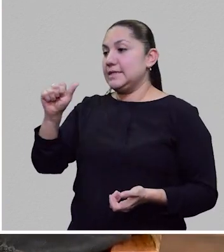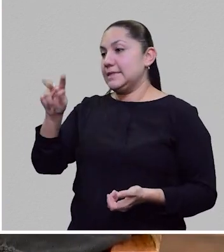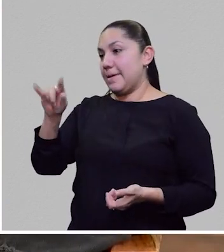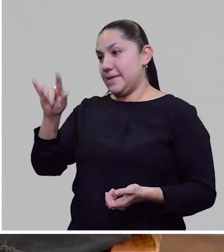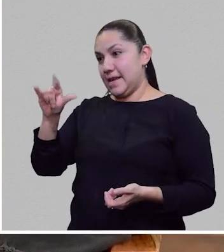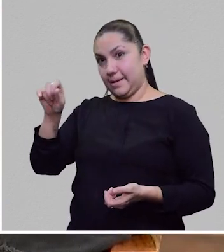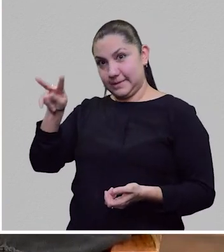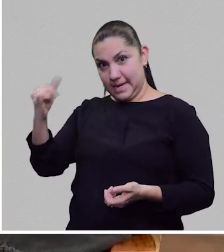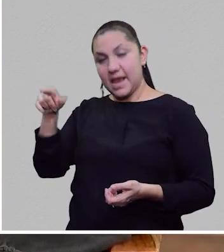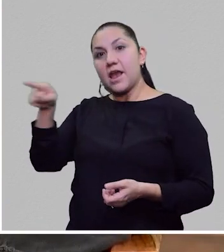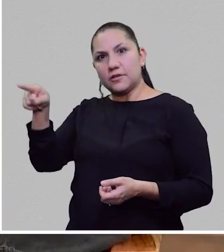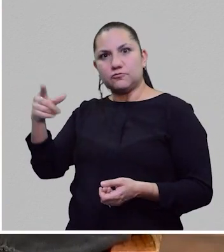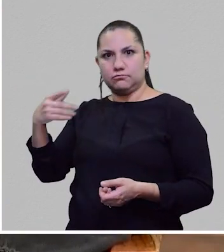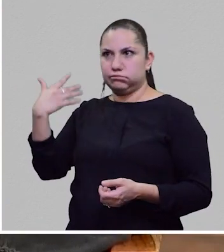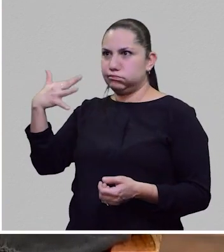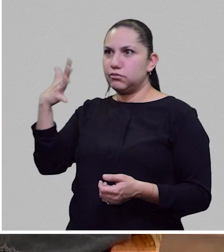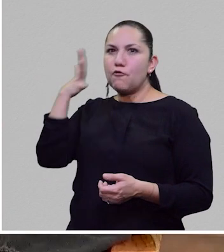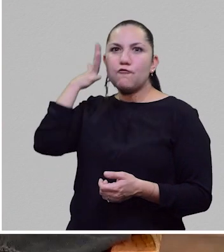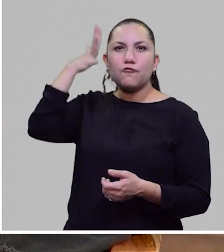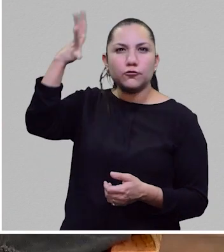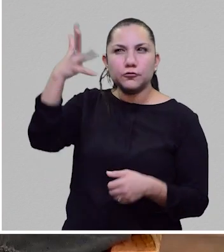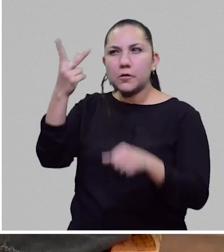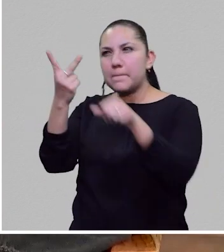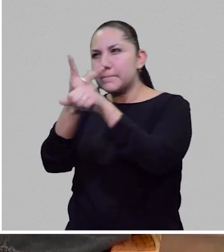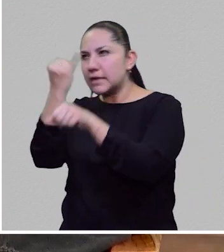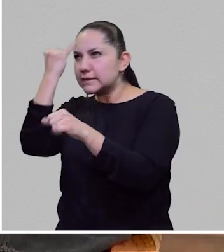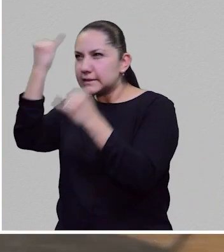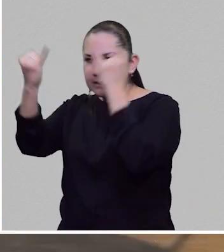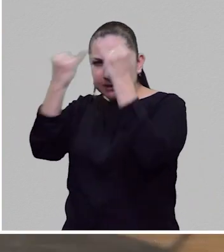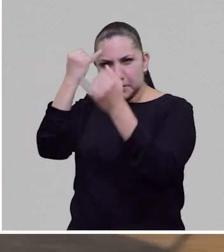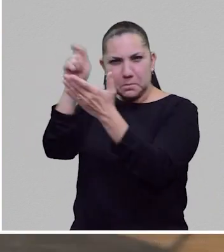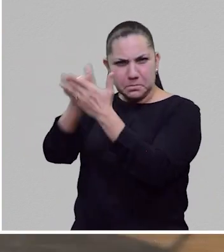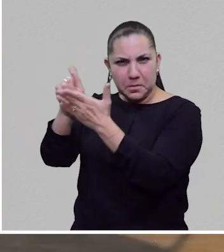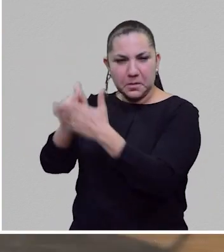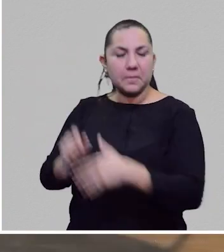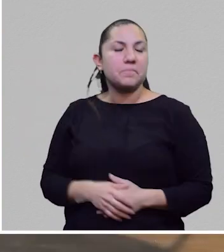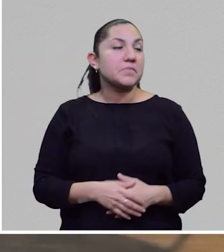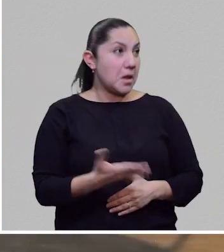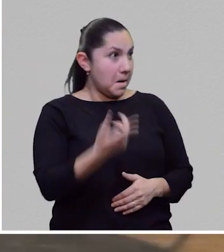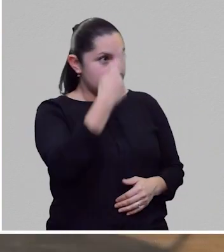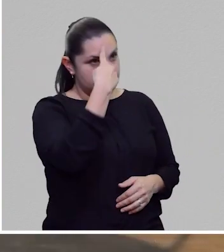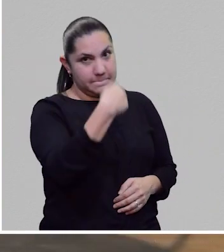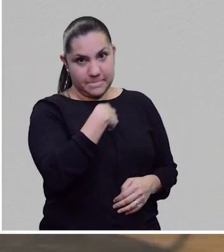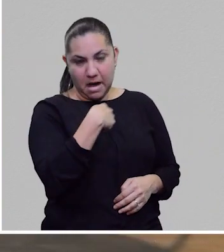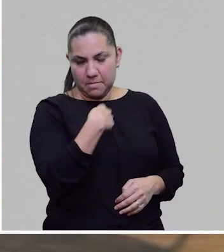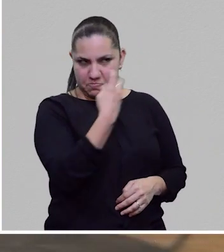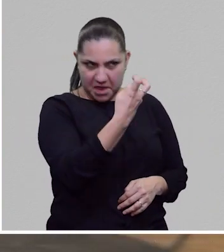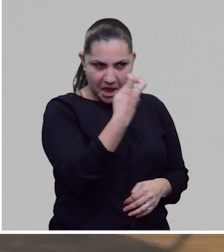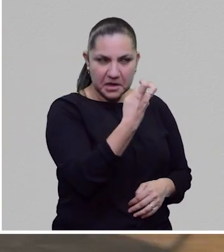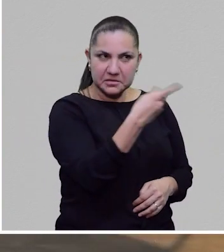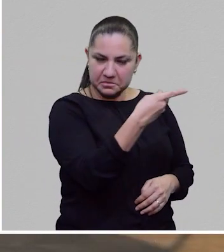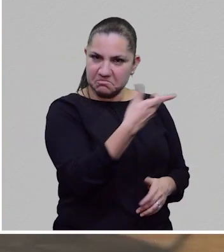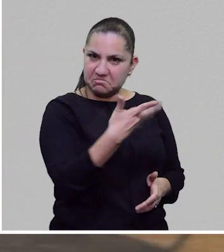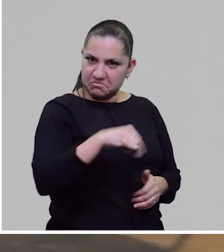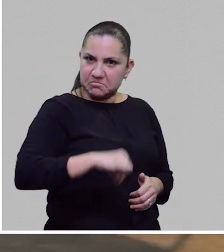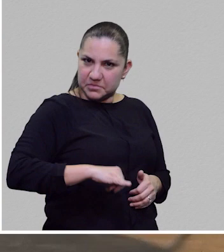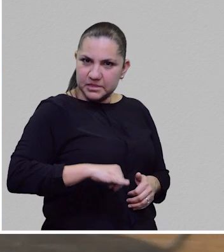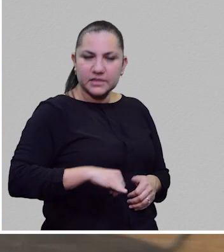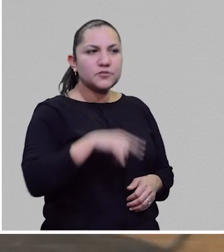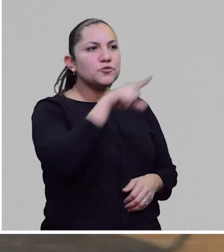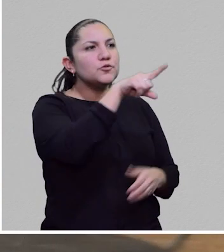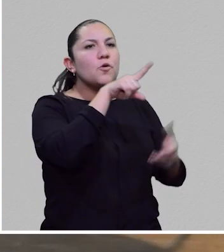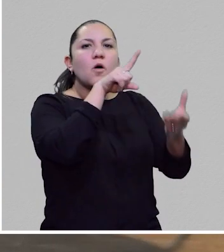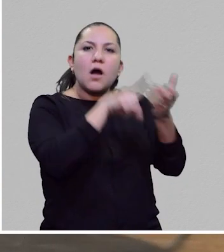en términos de... lo que me preocupa, o sea, lo que me llama mucho la atención de eso, número uno de estas lógicas,